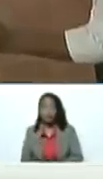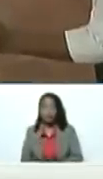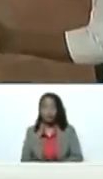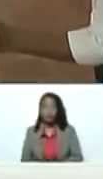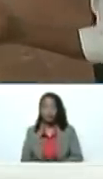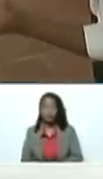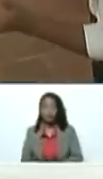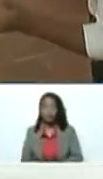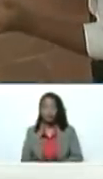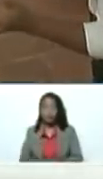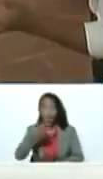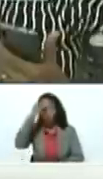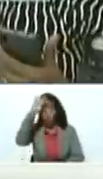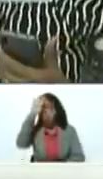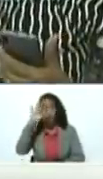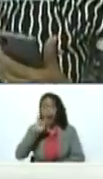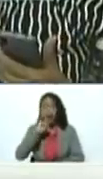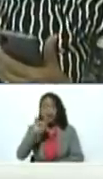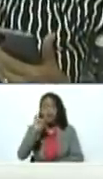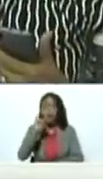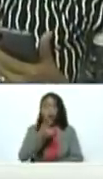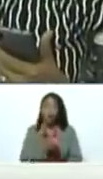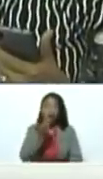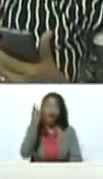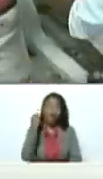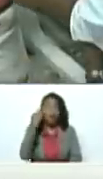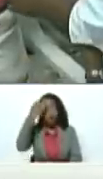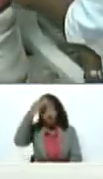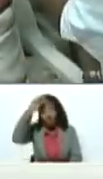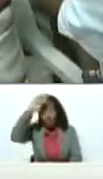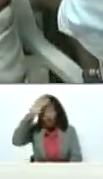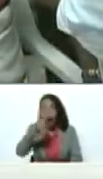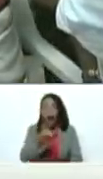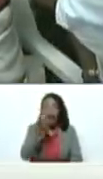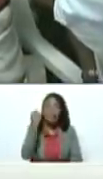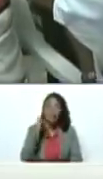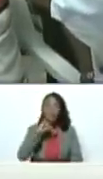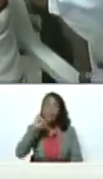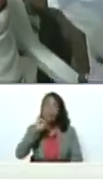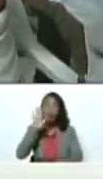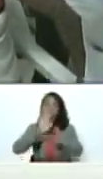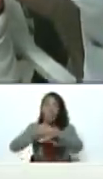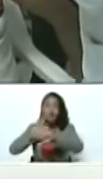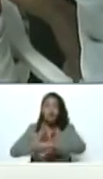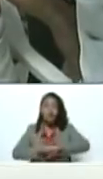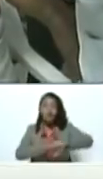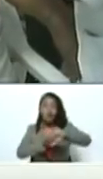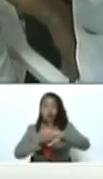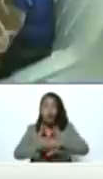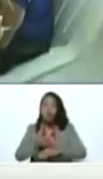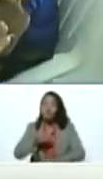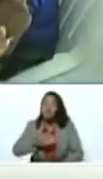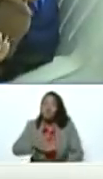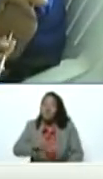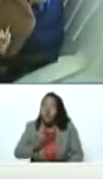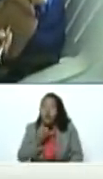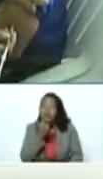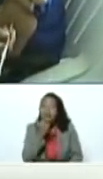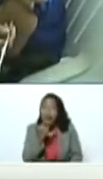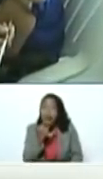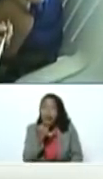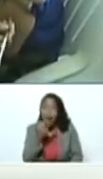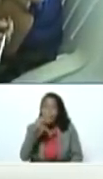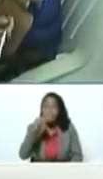Cuba es que anuncia el día de ayer, Cuba anuncia que pudiera ser la vacuna